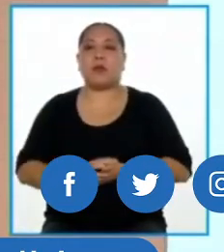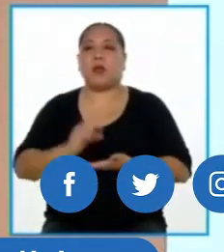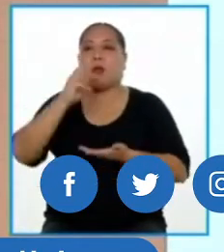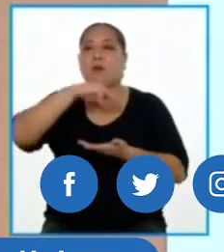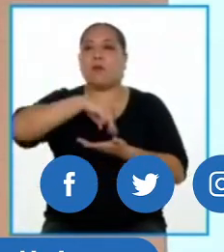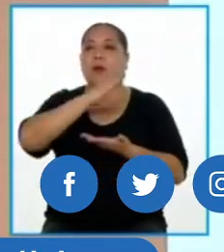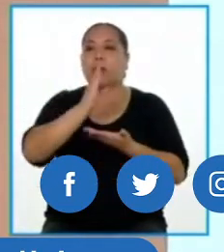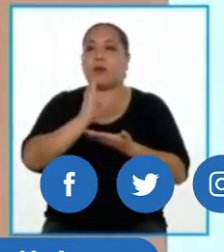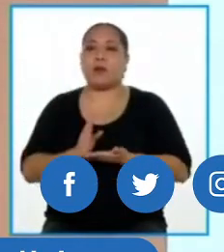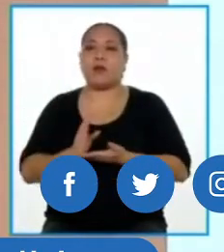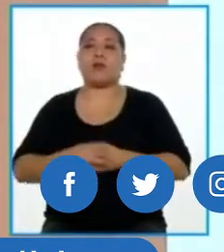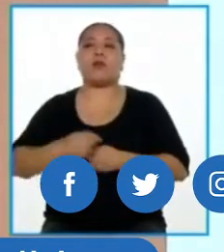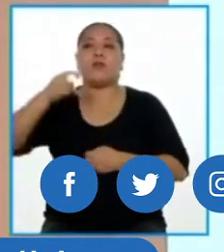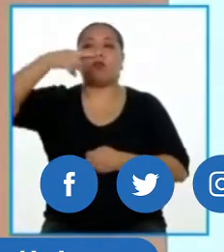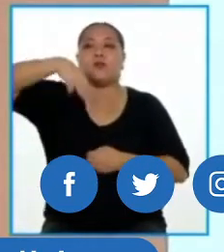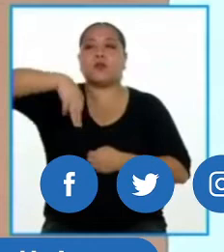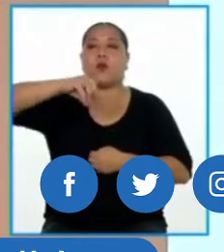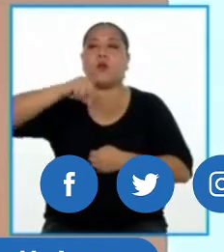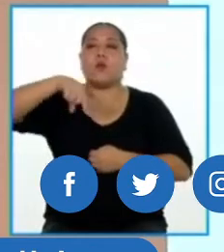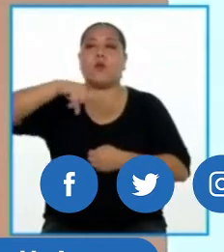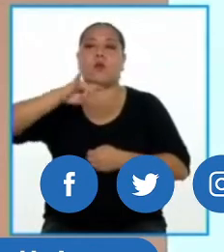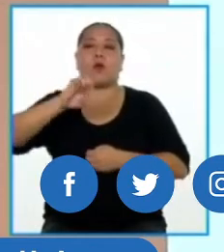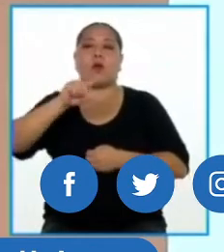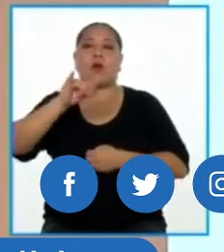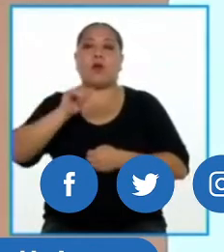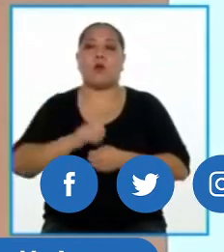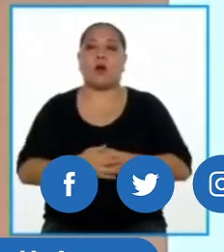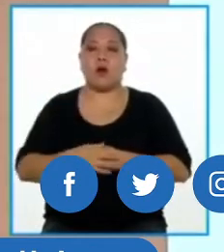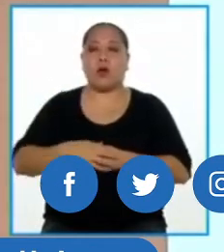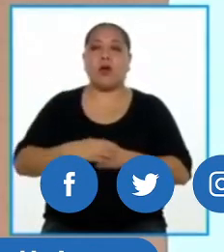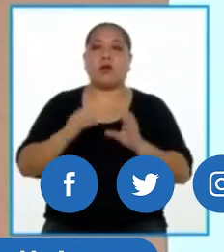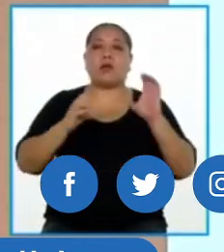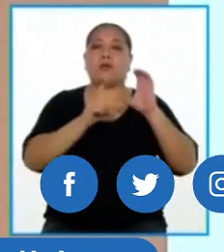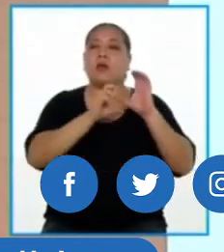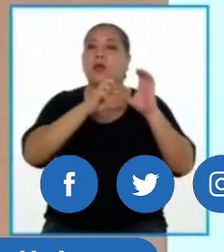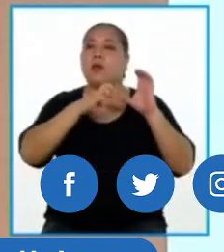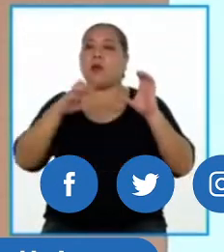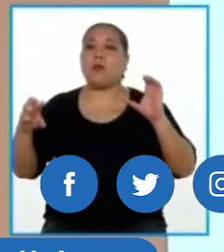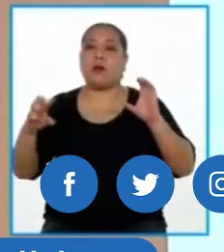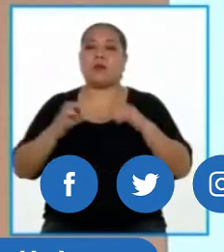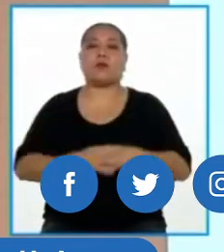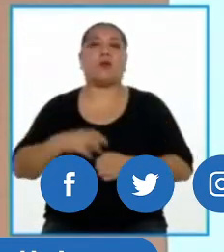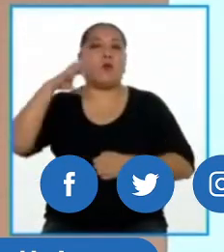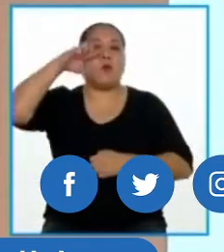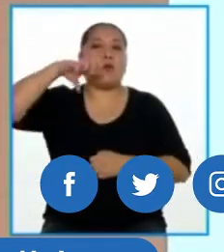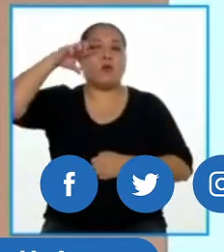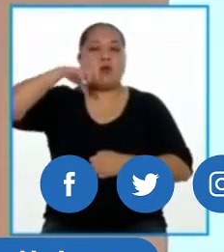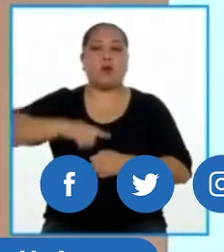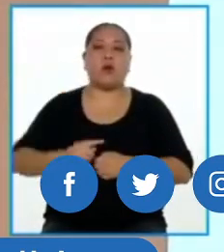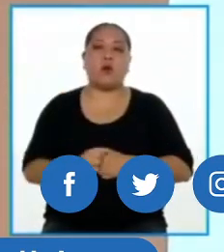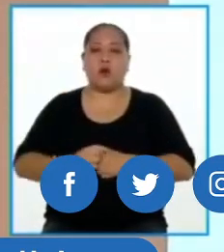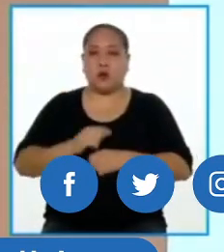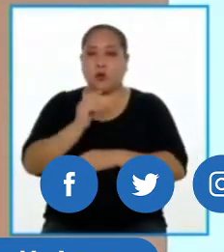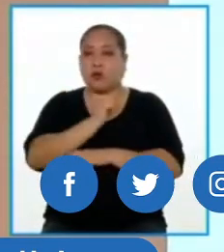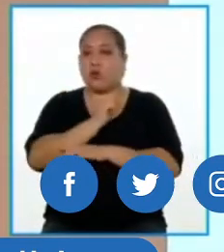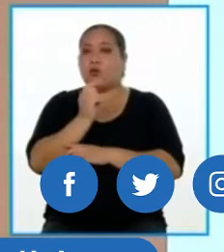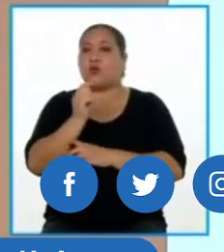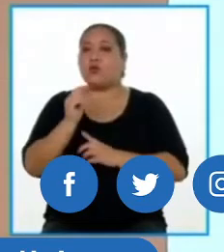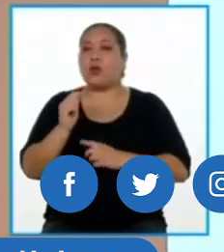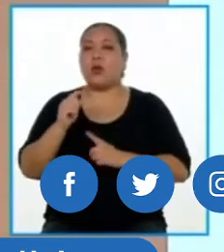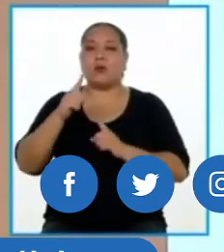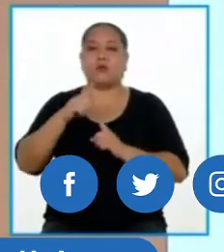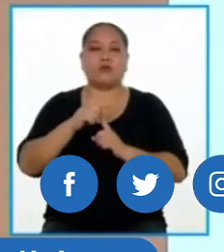Metropolitana, Madre de Dios, Moquegua, Pasco, Puno, y